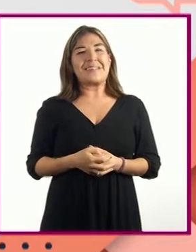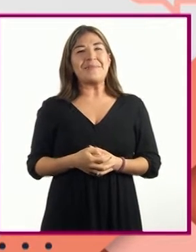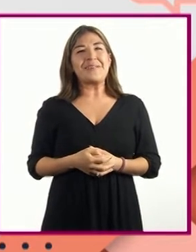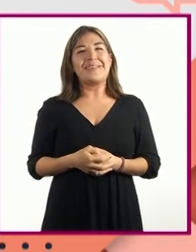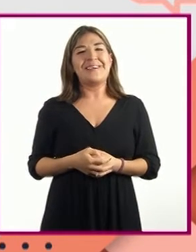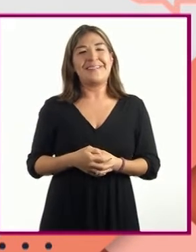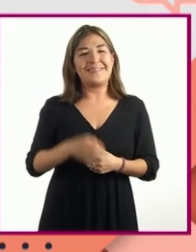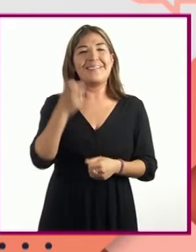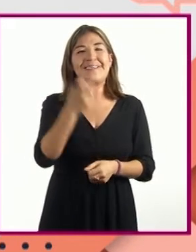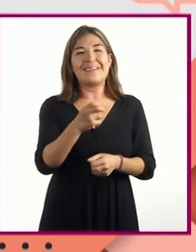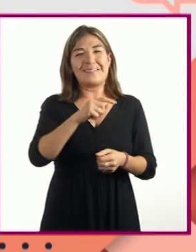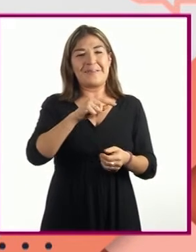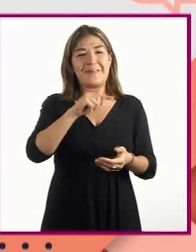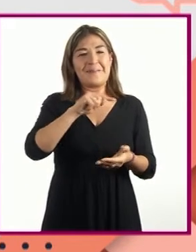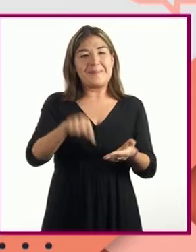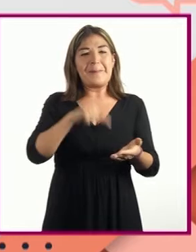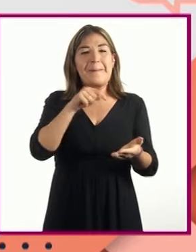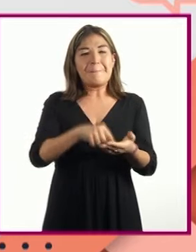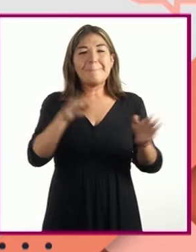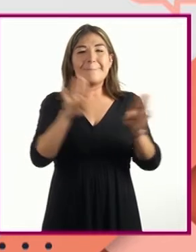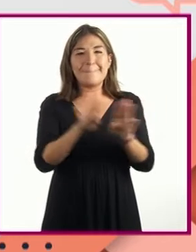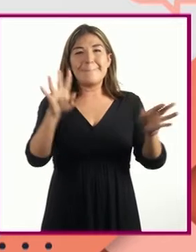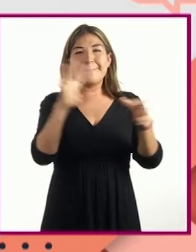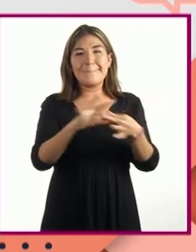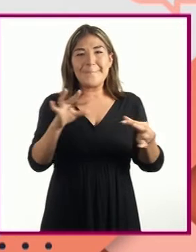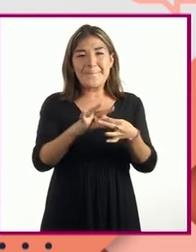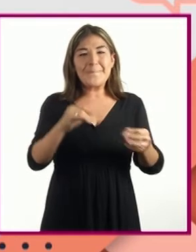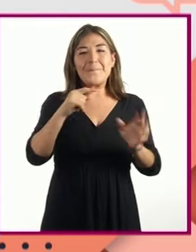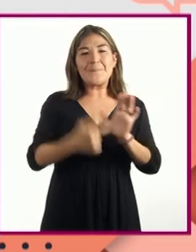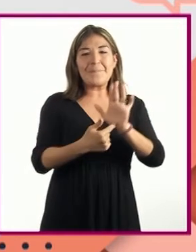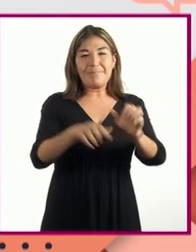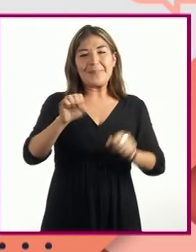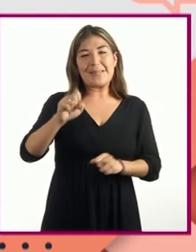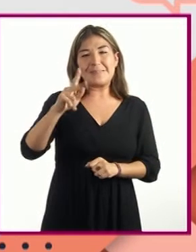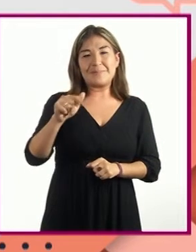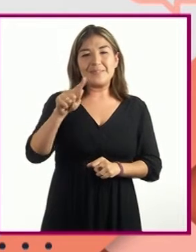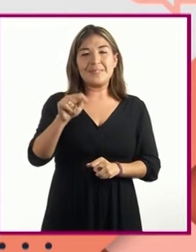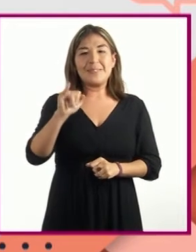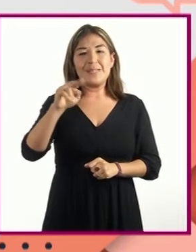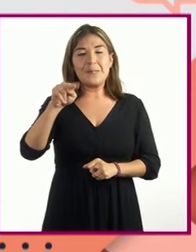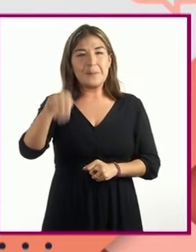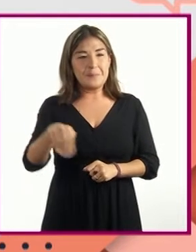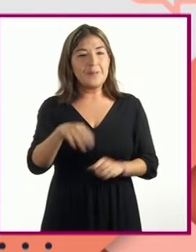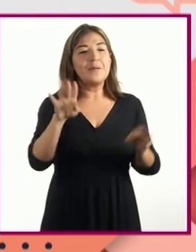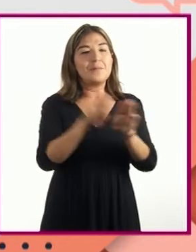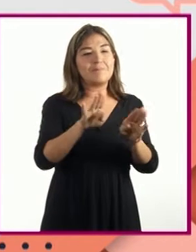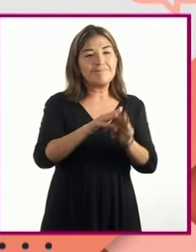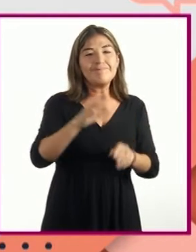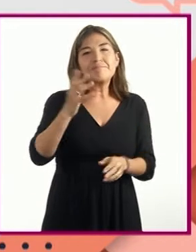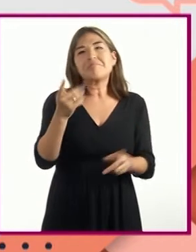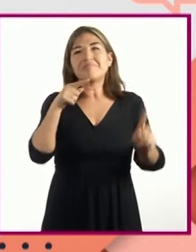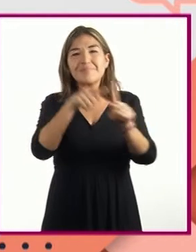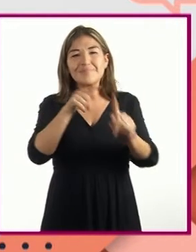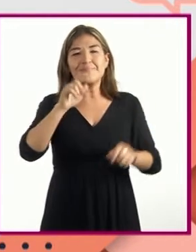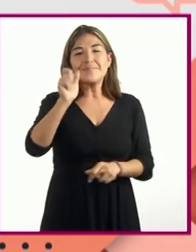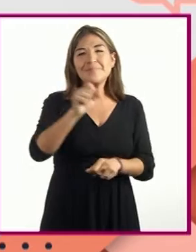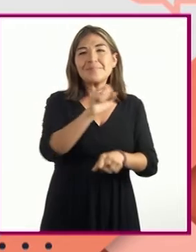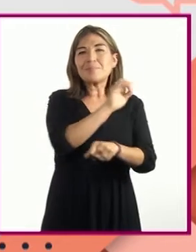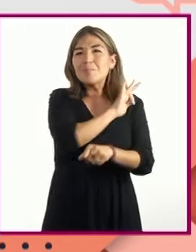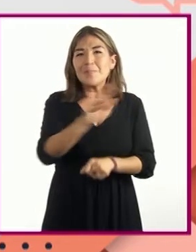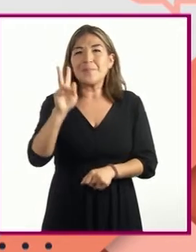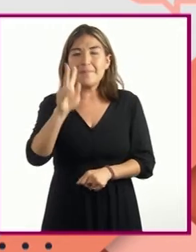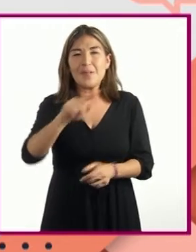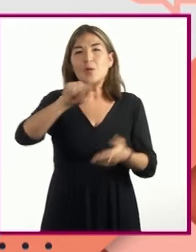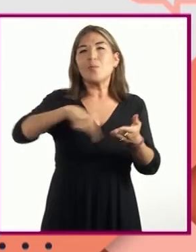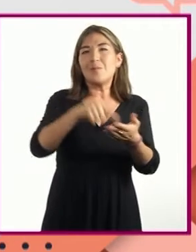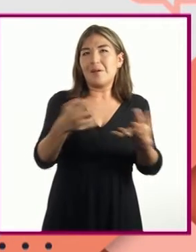Espacio es un término que procede del latín spatium. Es la parte que ocupa un objeto sensible y la capacidad de terreno